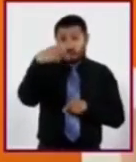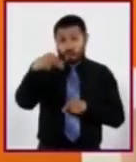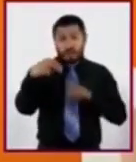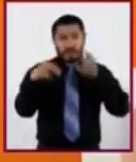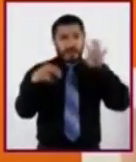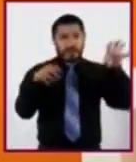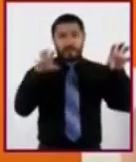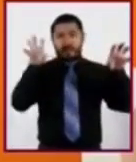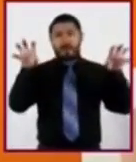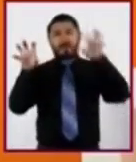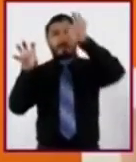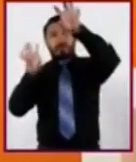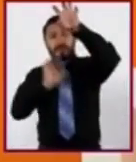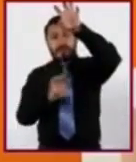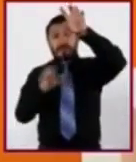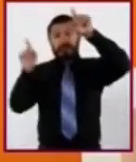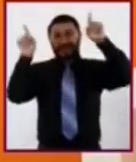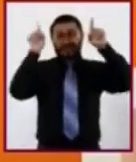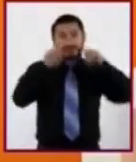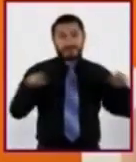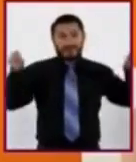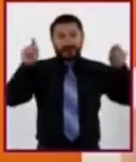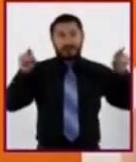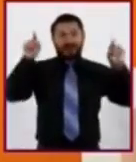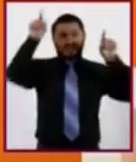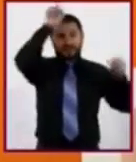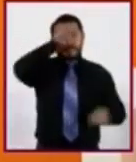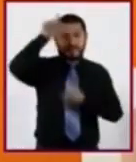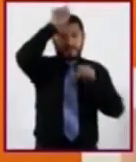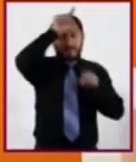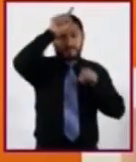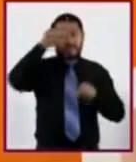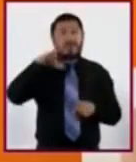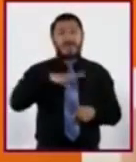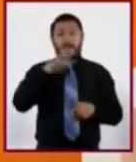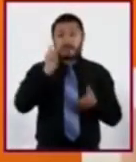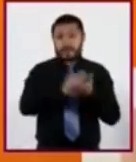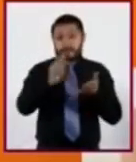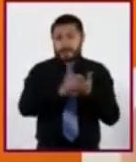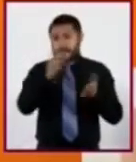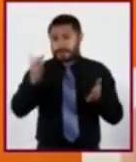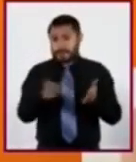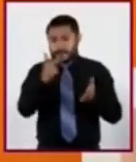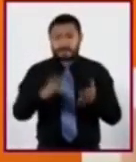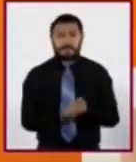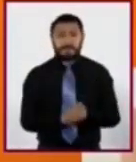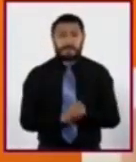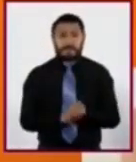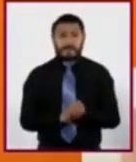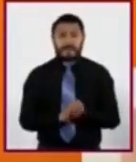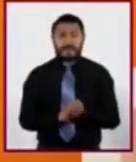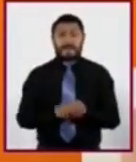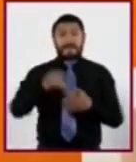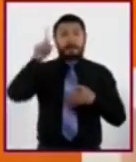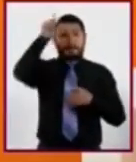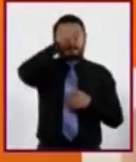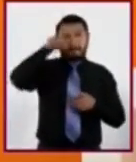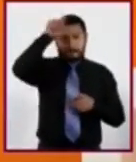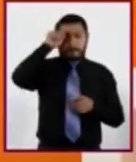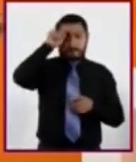círculos de alrededor, anoten las siguientes preguntas o situaciones. Círculo superior.